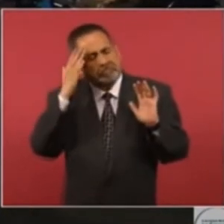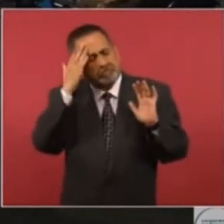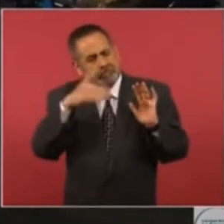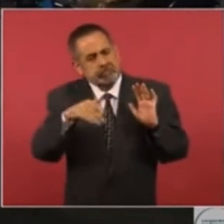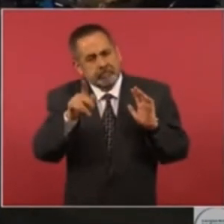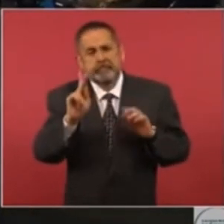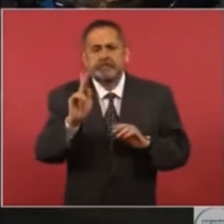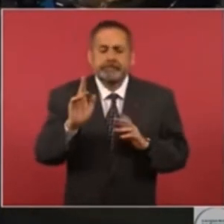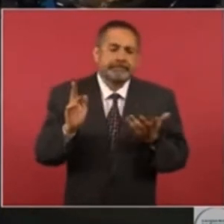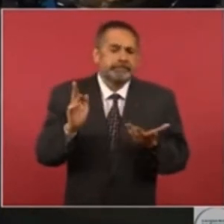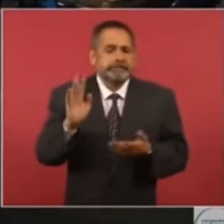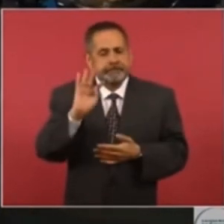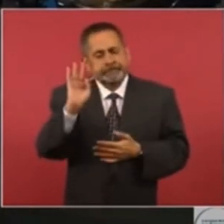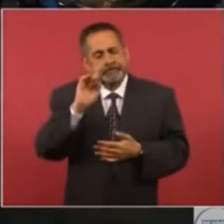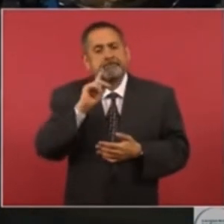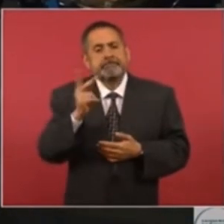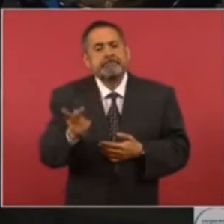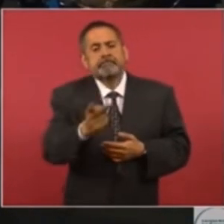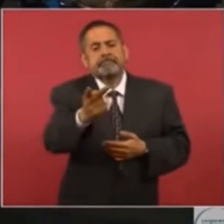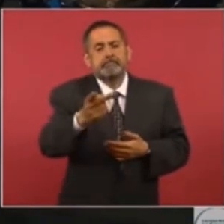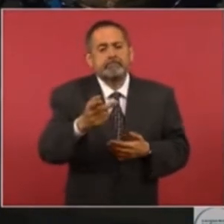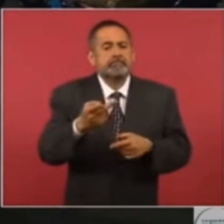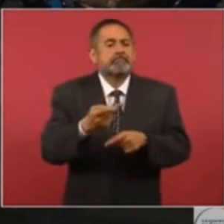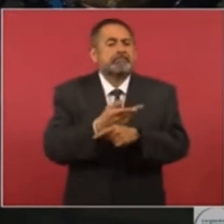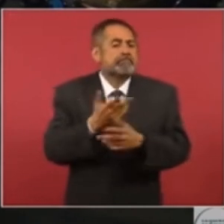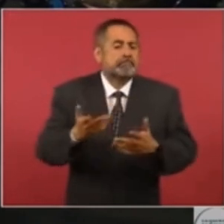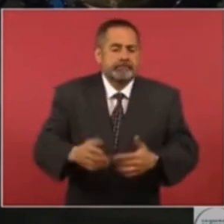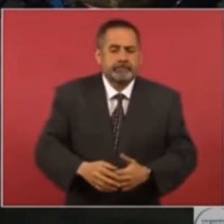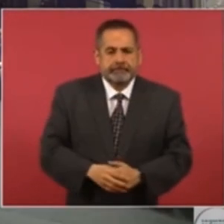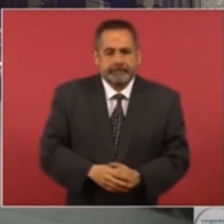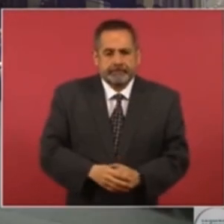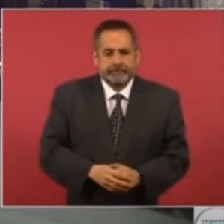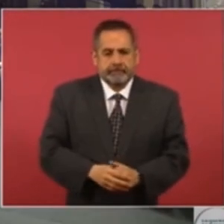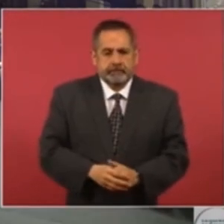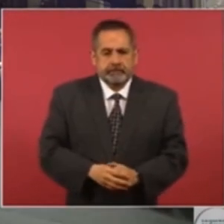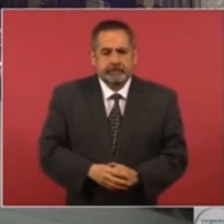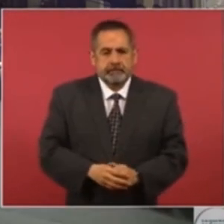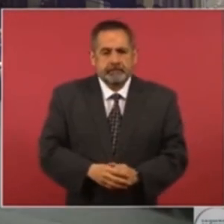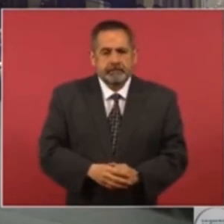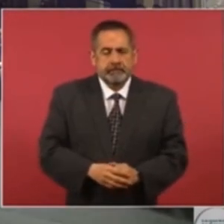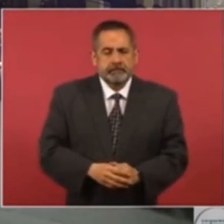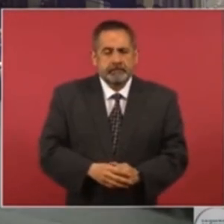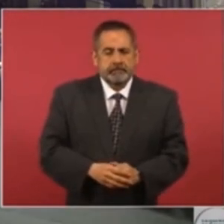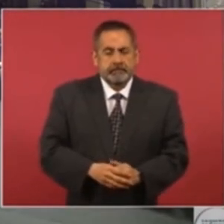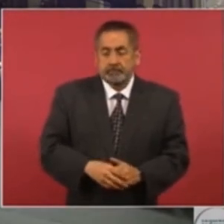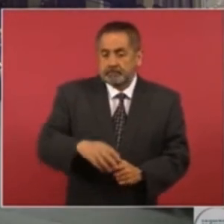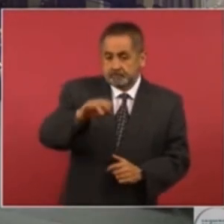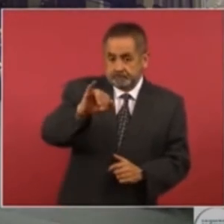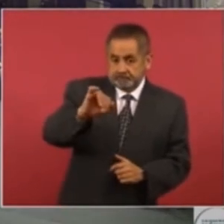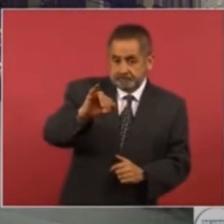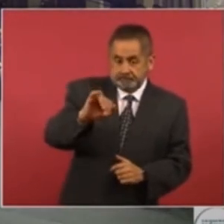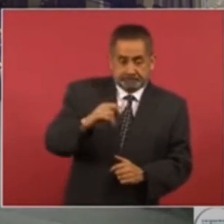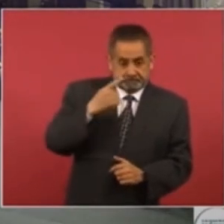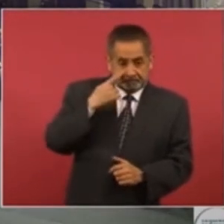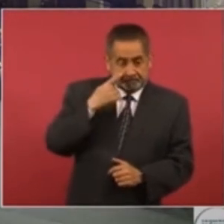pues esta sería la primera pregunta, presidente. Gracias. Sí. Cuando hay elecciones,